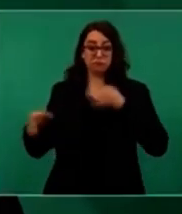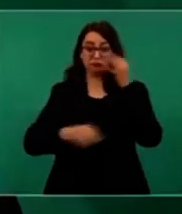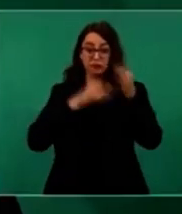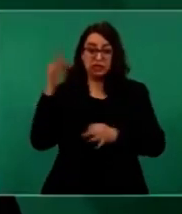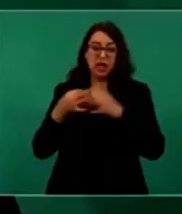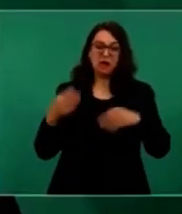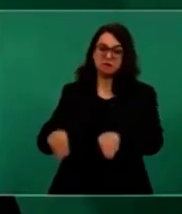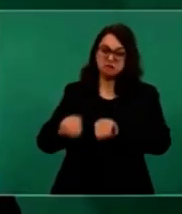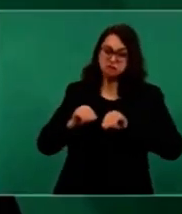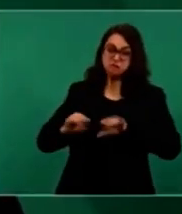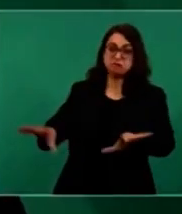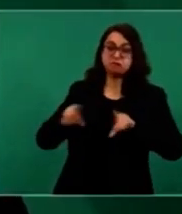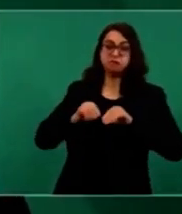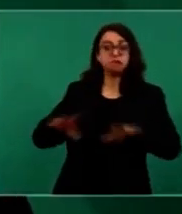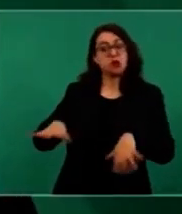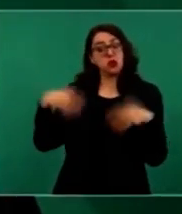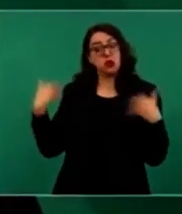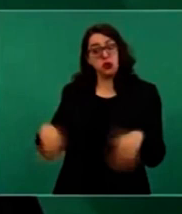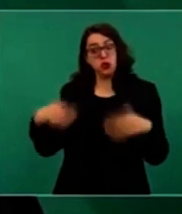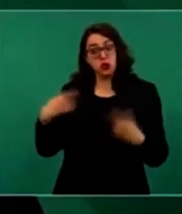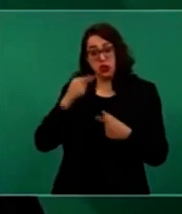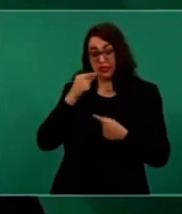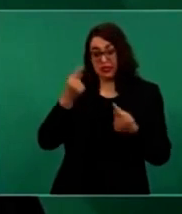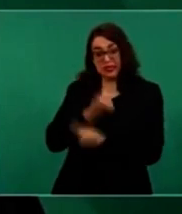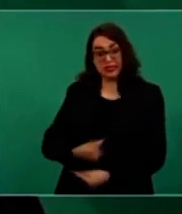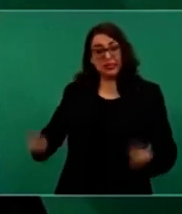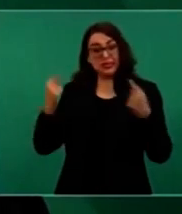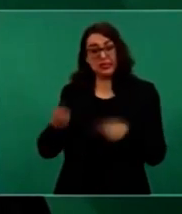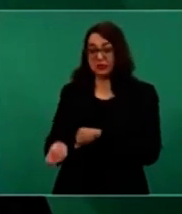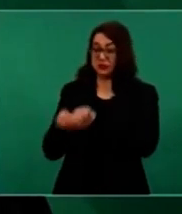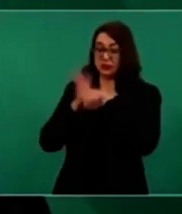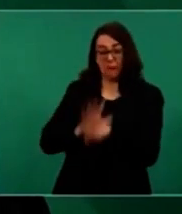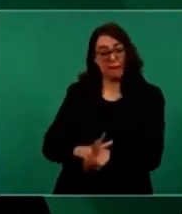contagiar los niños del COVID.